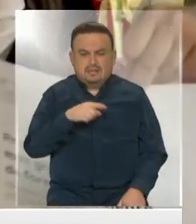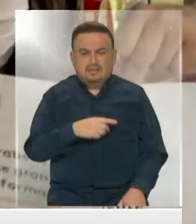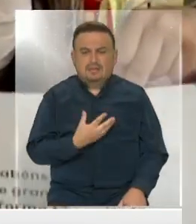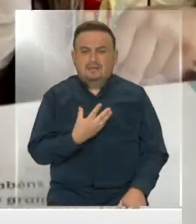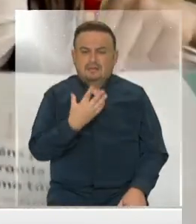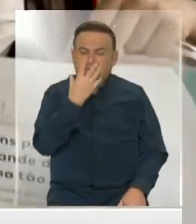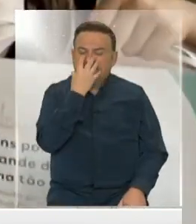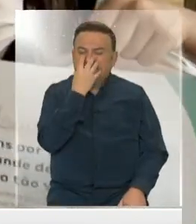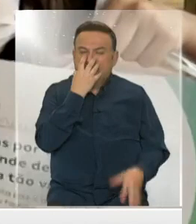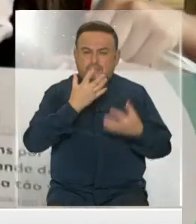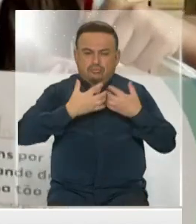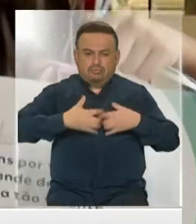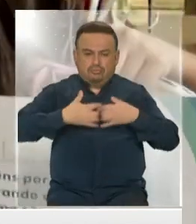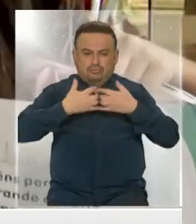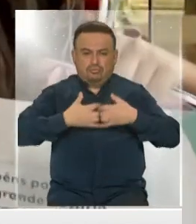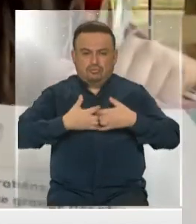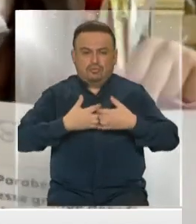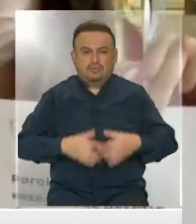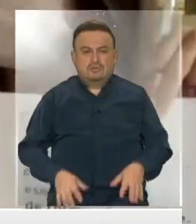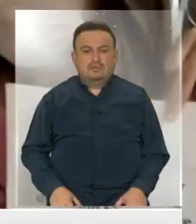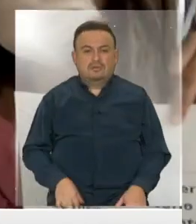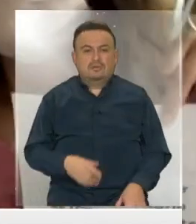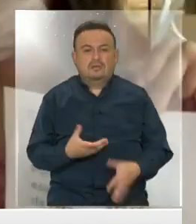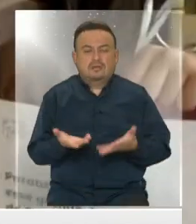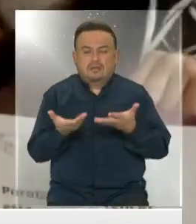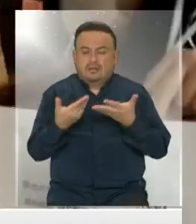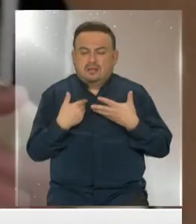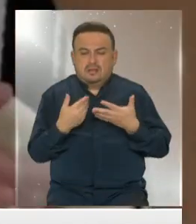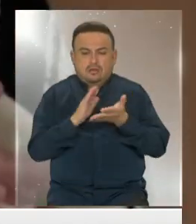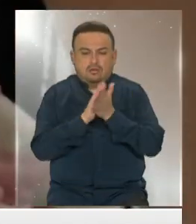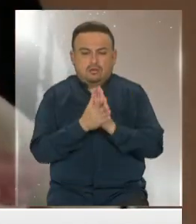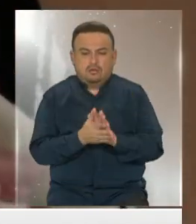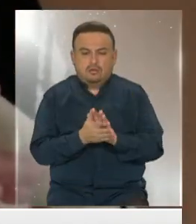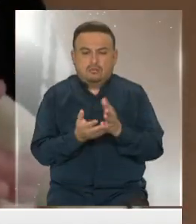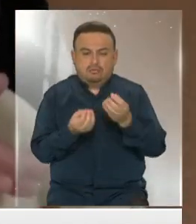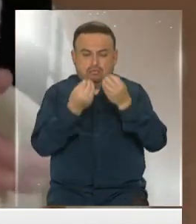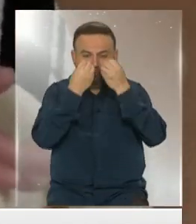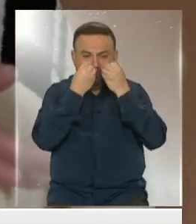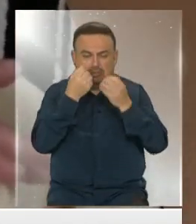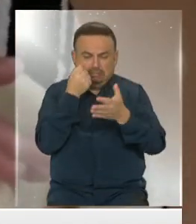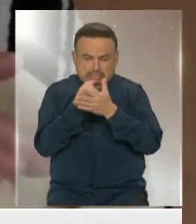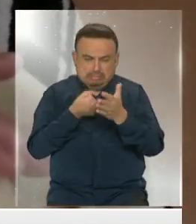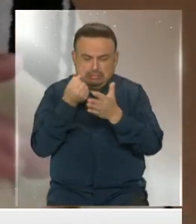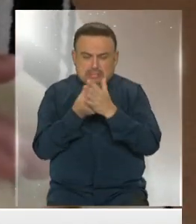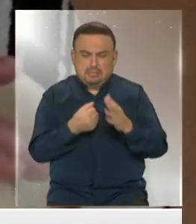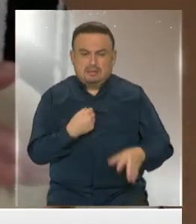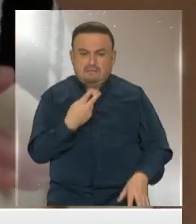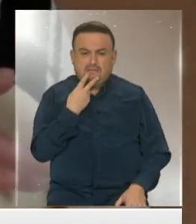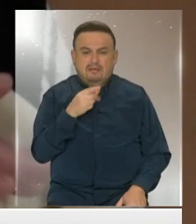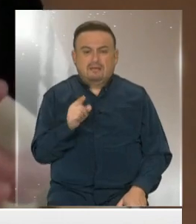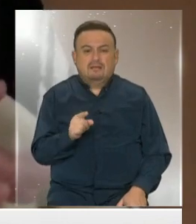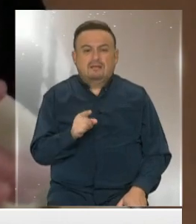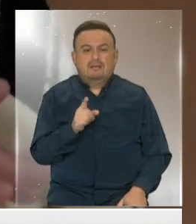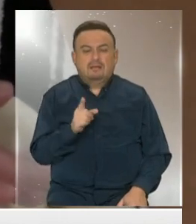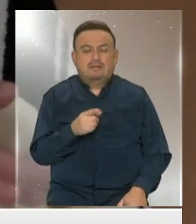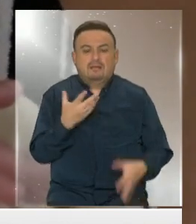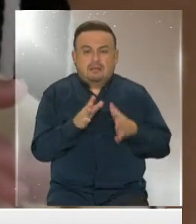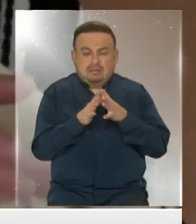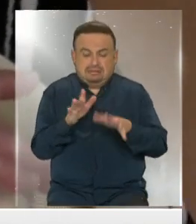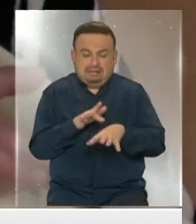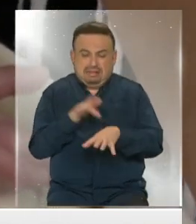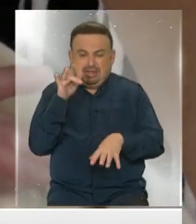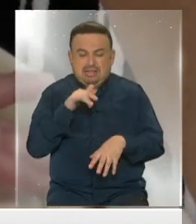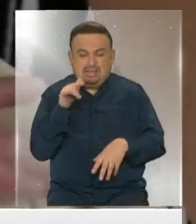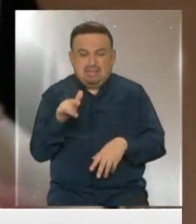respirador artificial, recibiendo todo el tipo de ventilación porque estaba luchando por su vida, por los graves síntomas